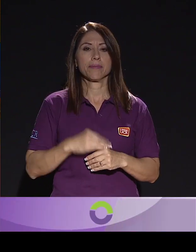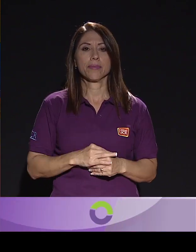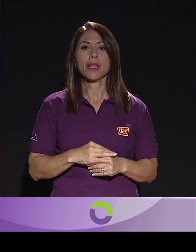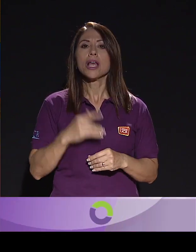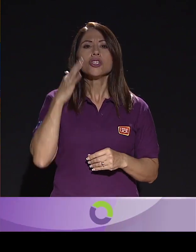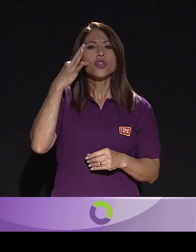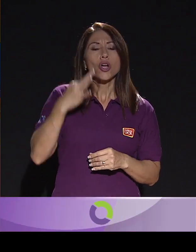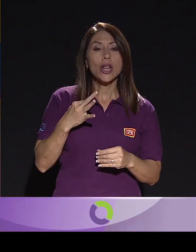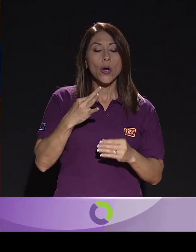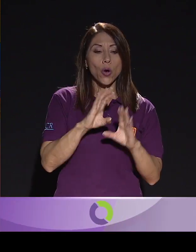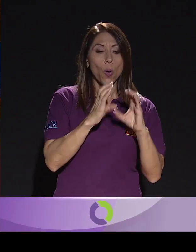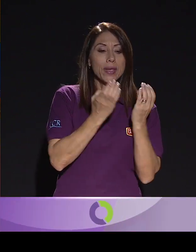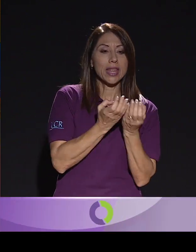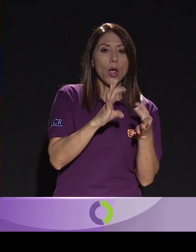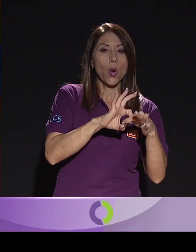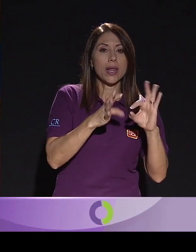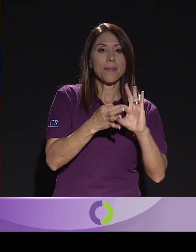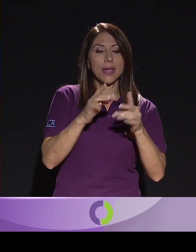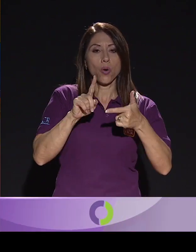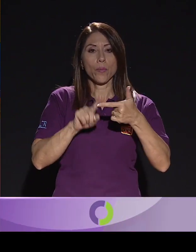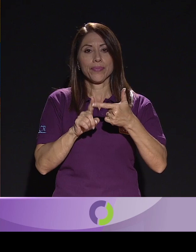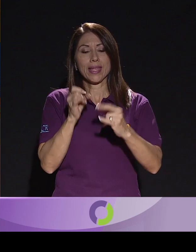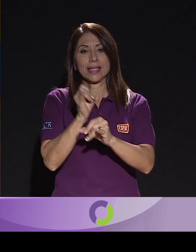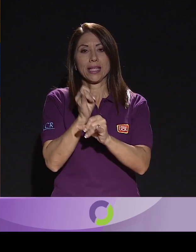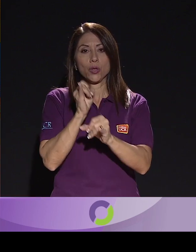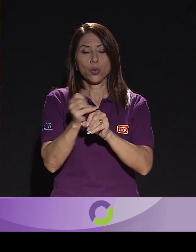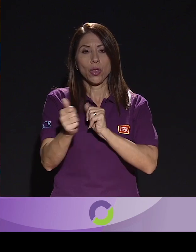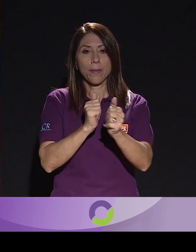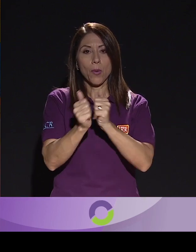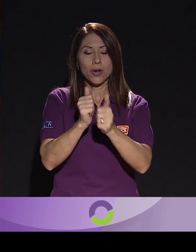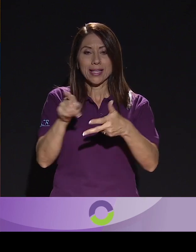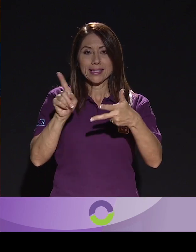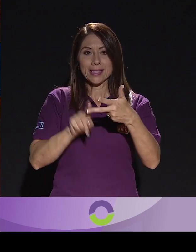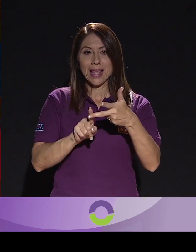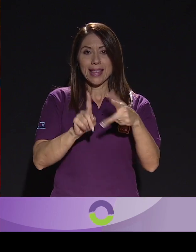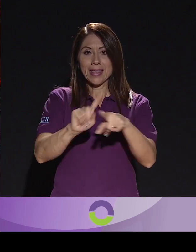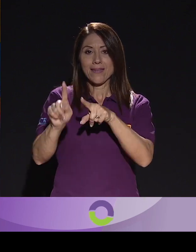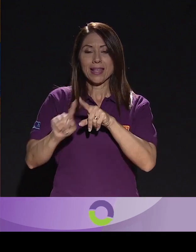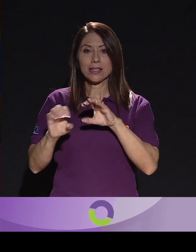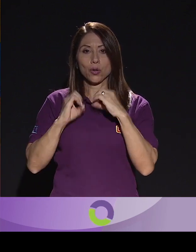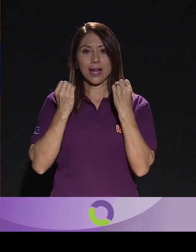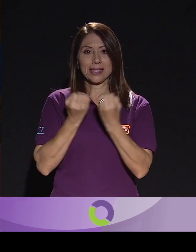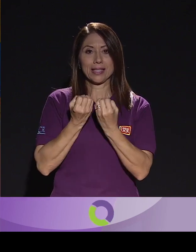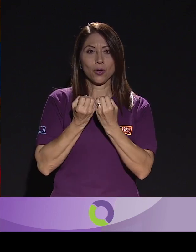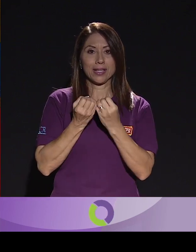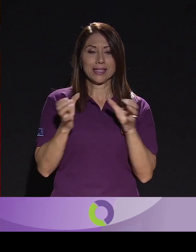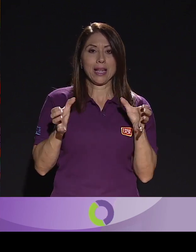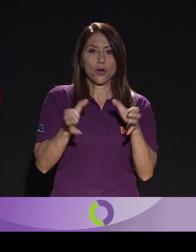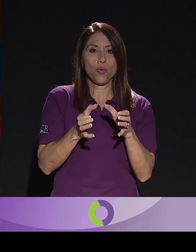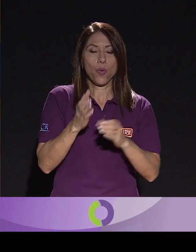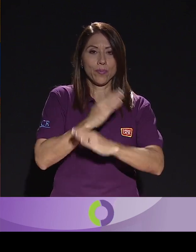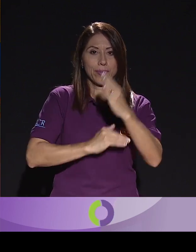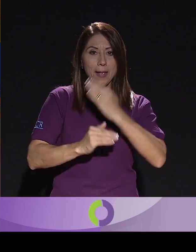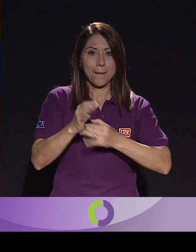como el Instituto de Deportes y las diferentes organizaciones del movimiento paralímpico tenemos claro el norte que queremos y muy